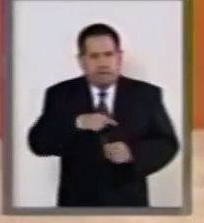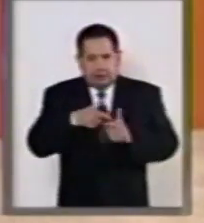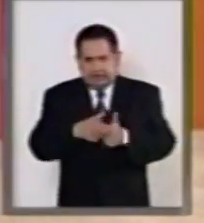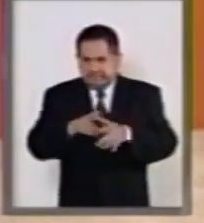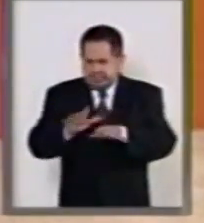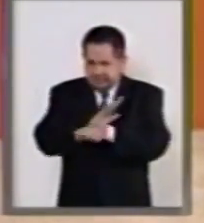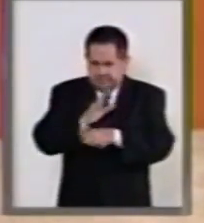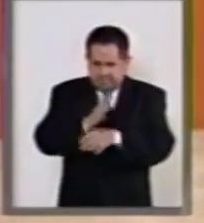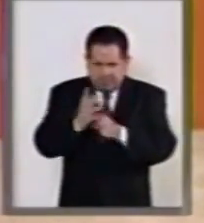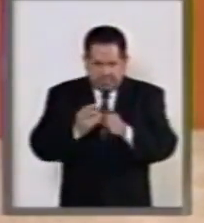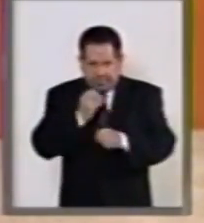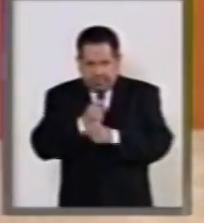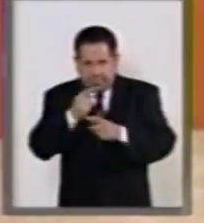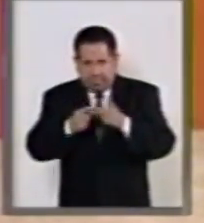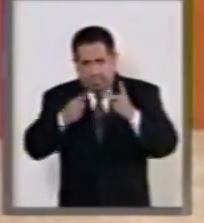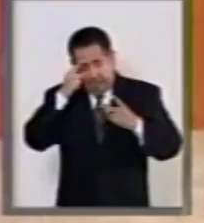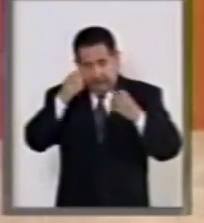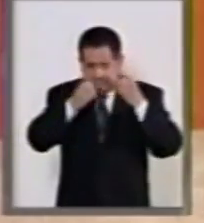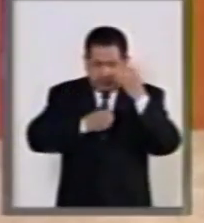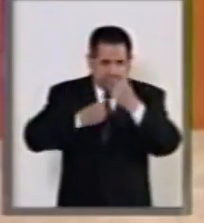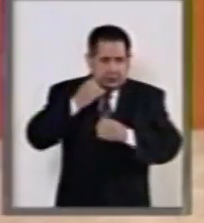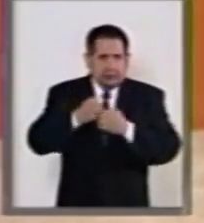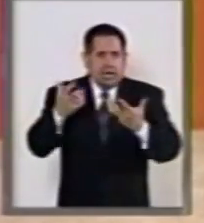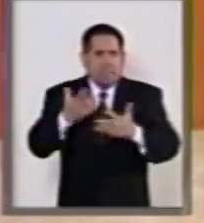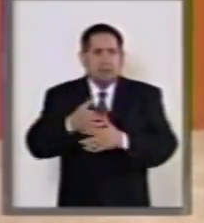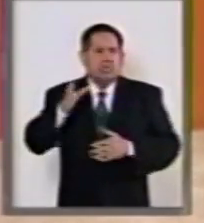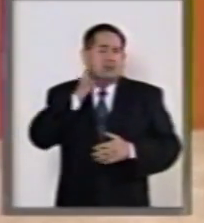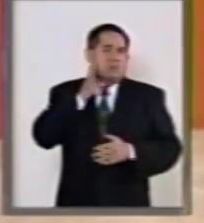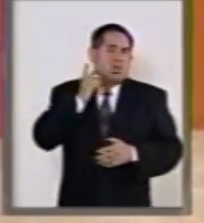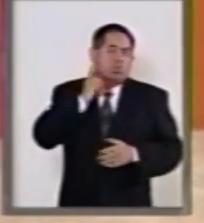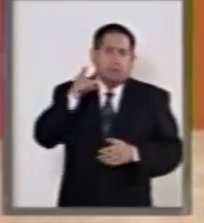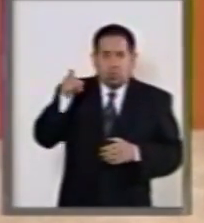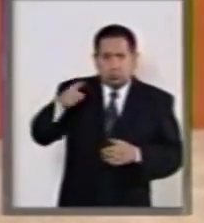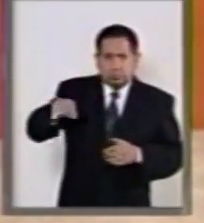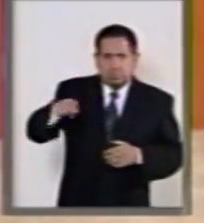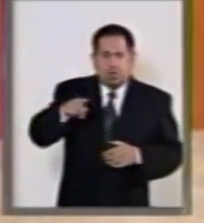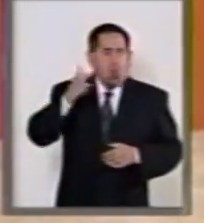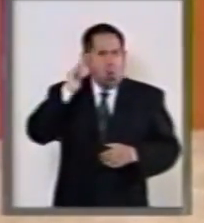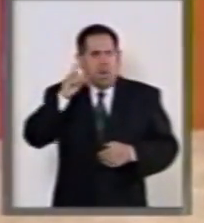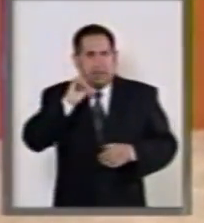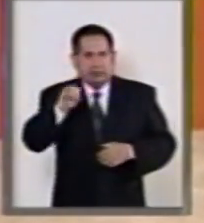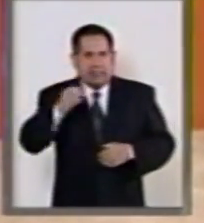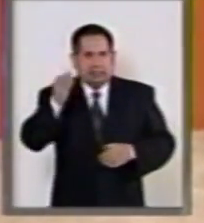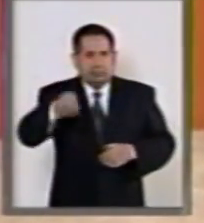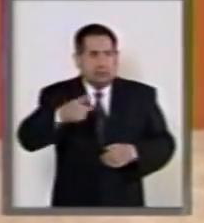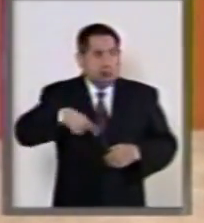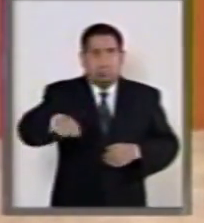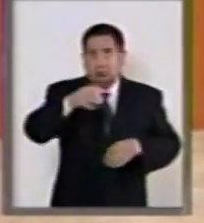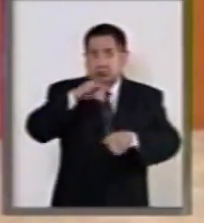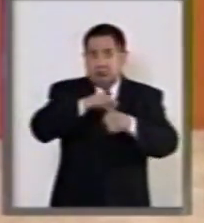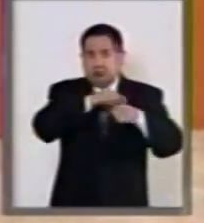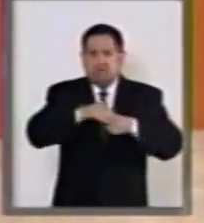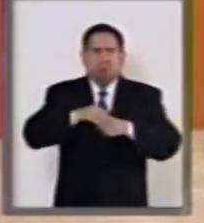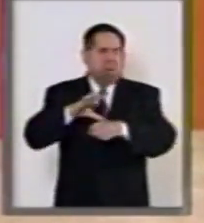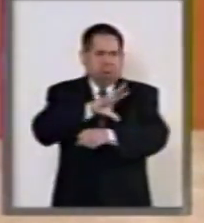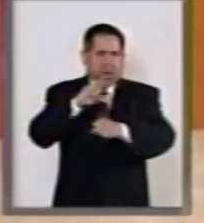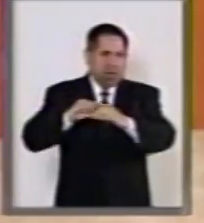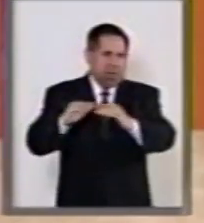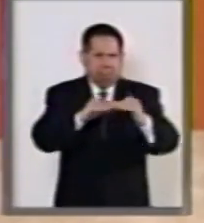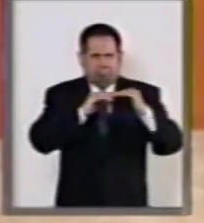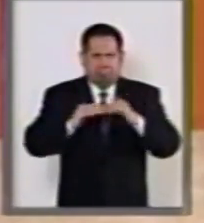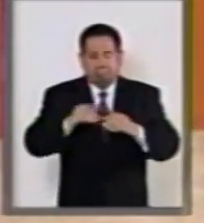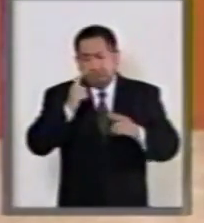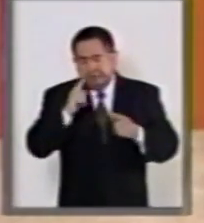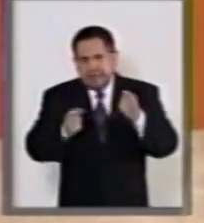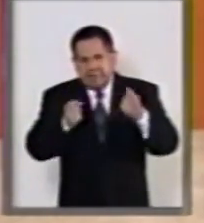ajustes a la revisión que hizo la Cámara de Diputados sean aceptados de manera plena, particularmente